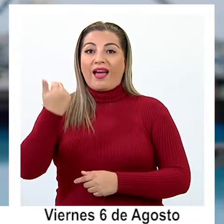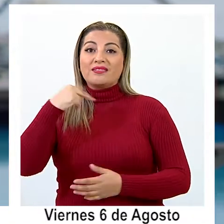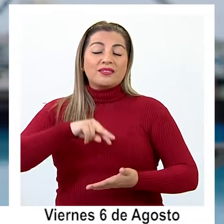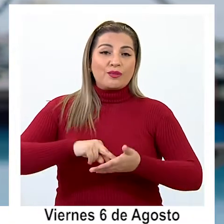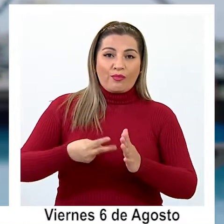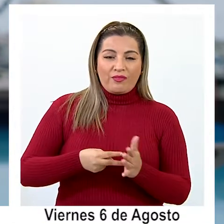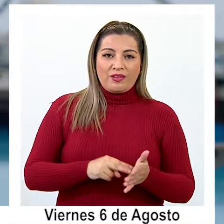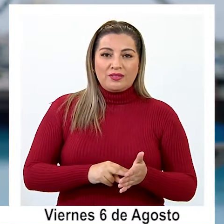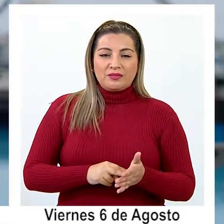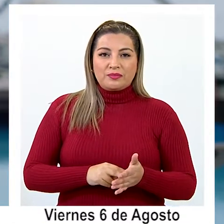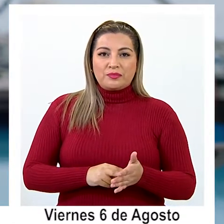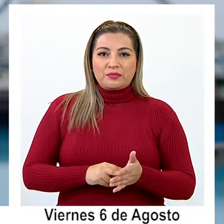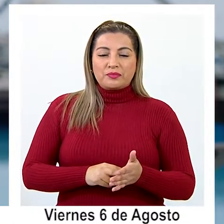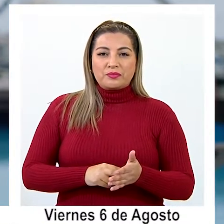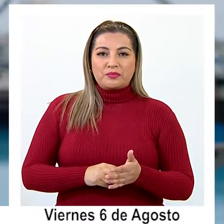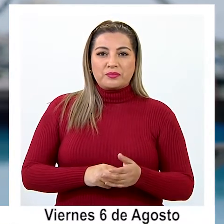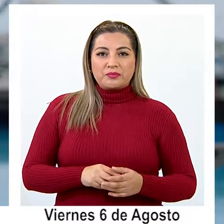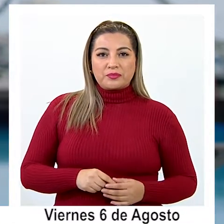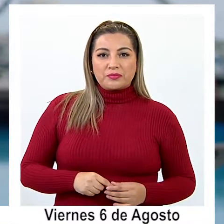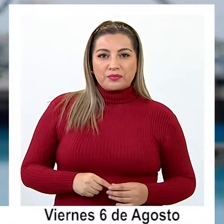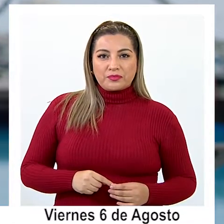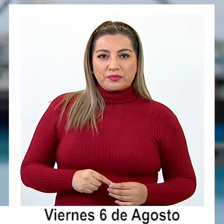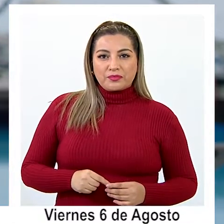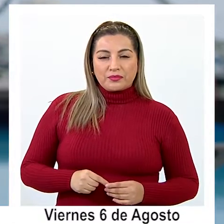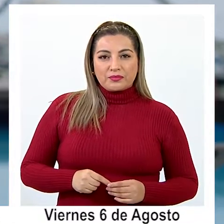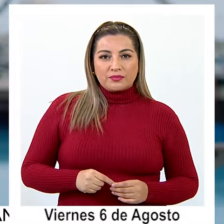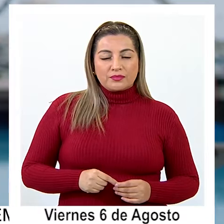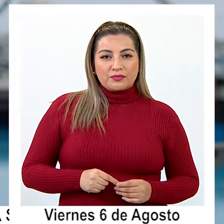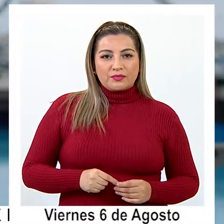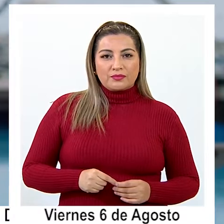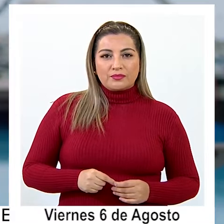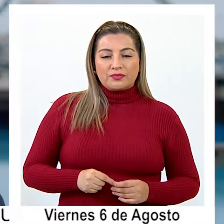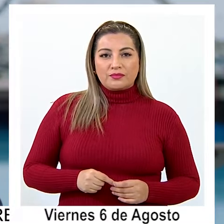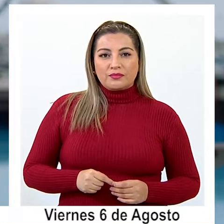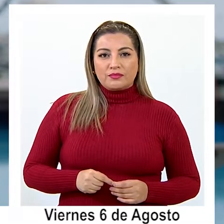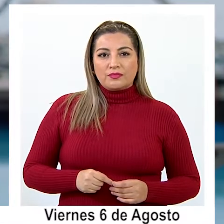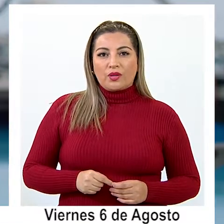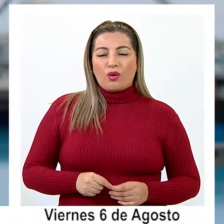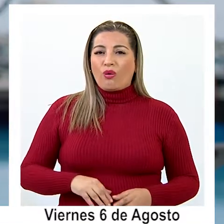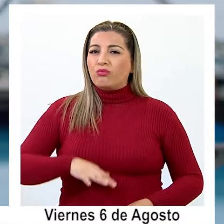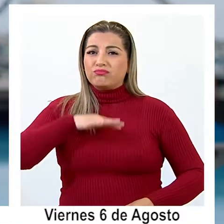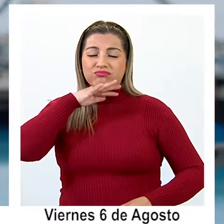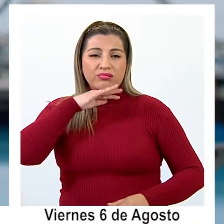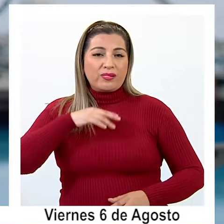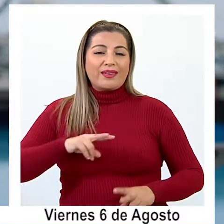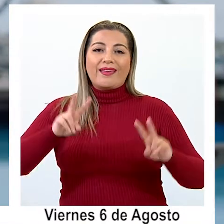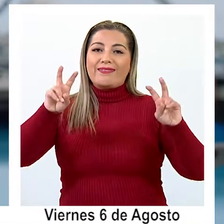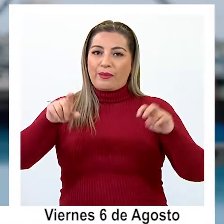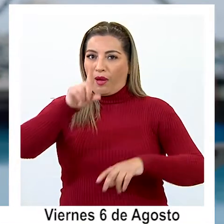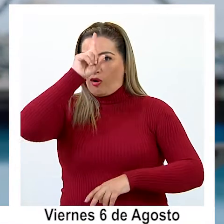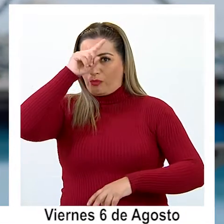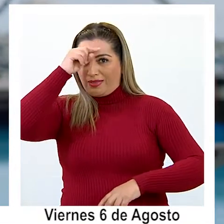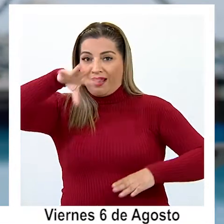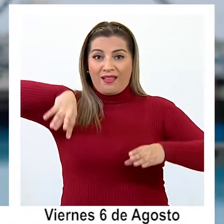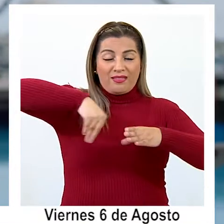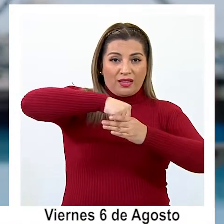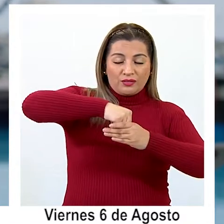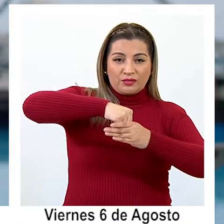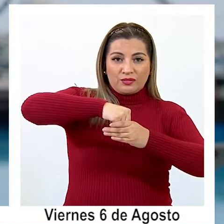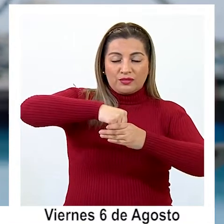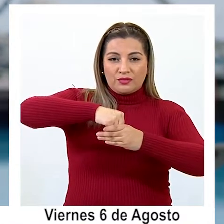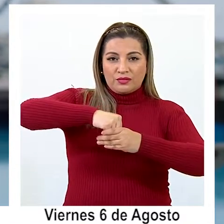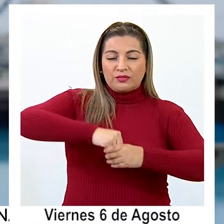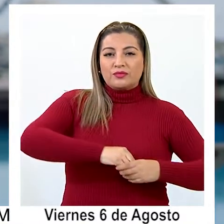encima y que fundamentalmente era eventualmente un colapso en la infraestructura hospitalaria para lo cual